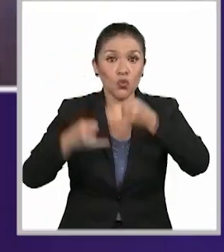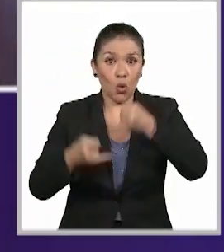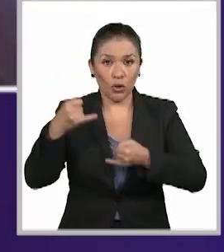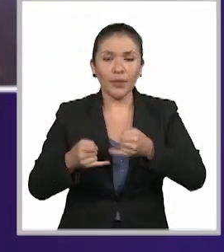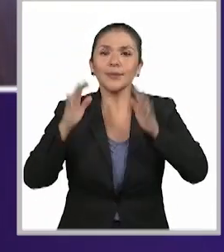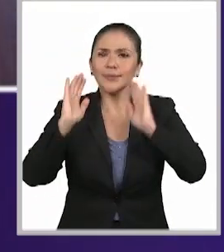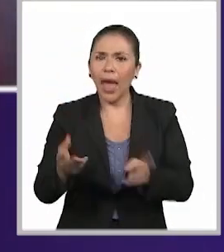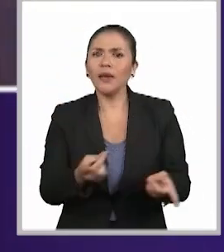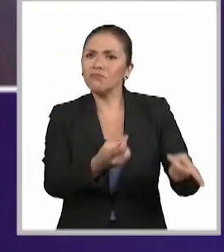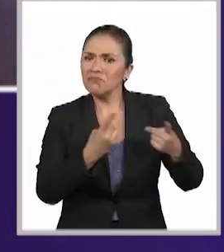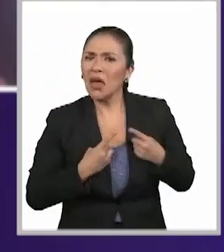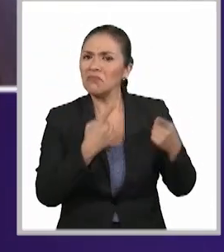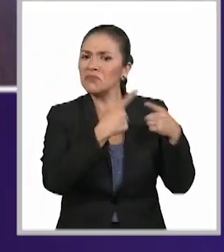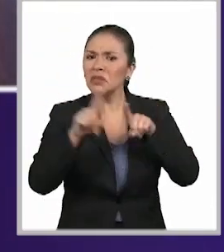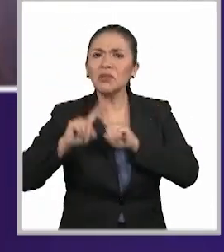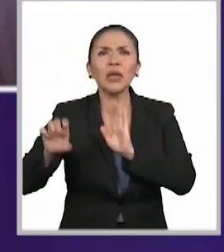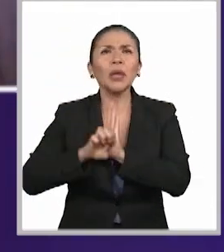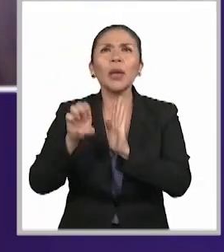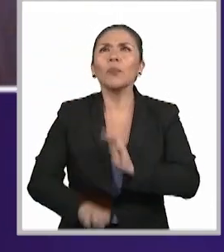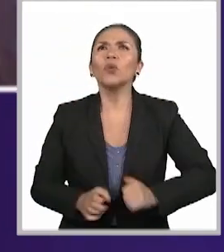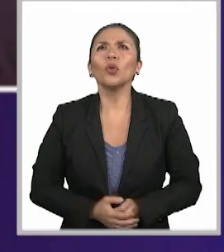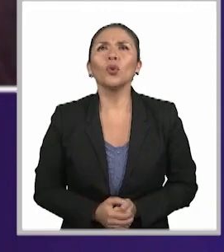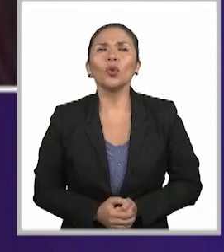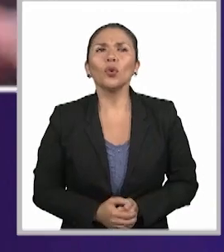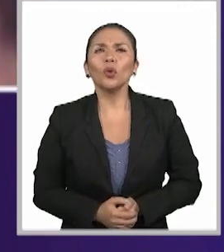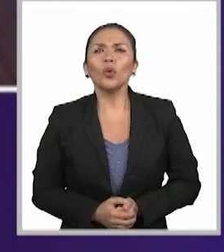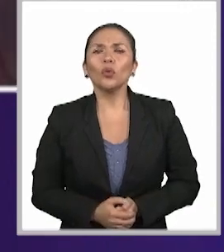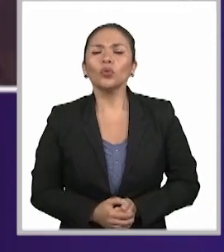la corte justamente nos estuvieron ofreciendo, por ejemplo,